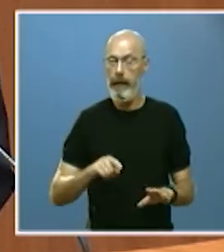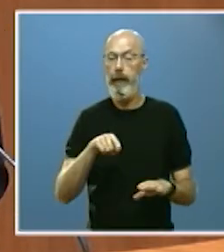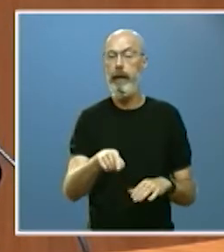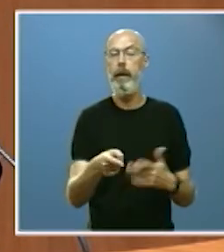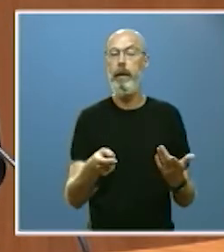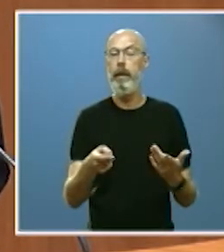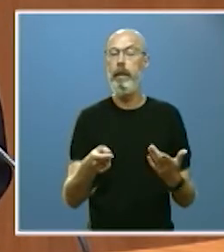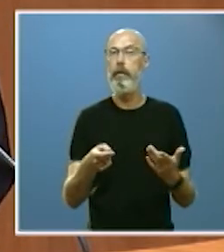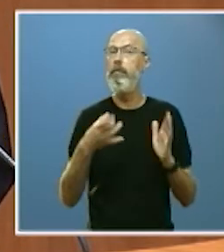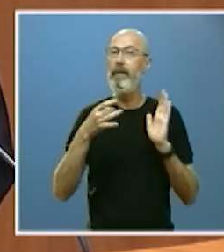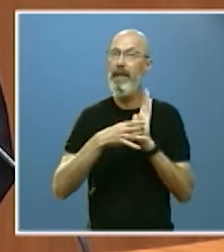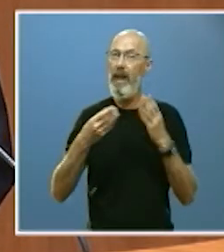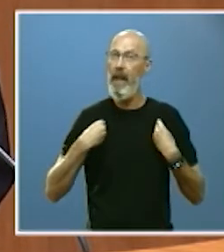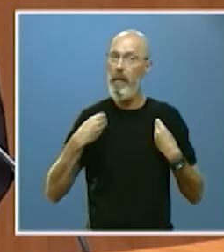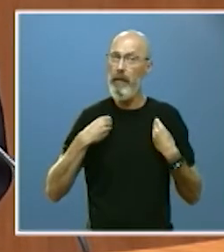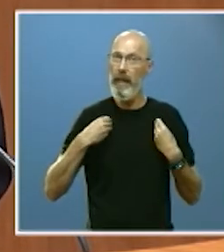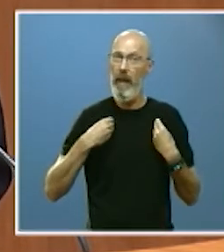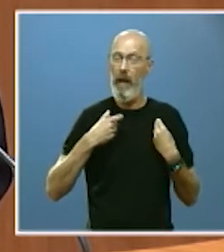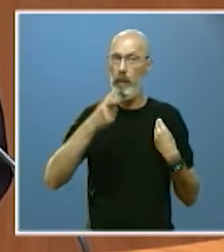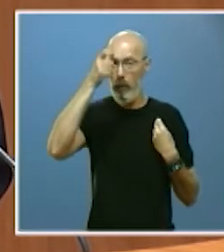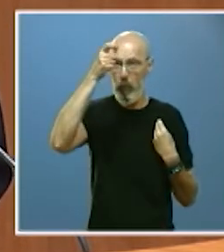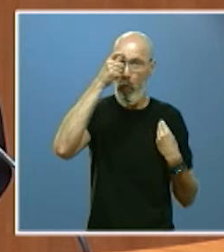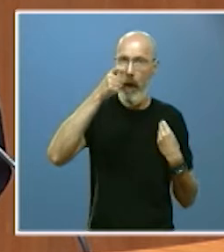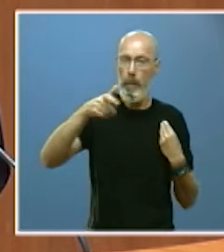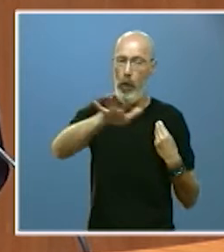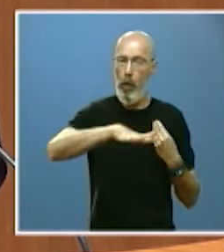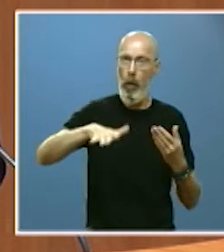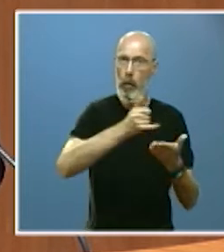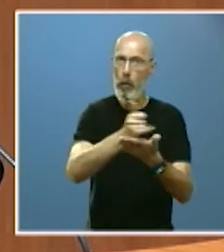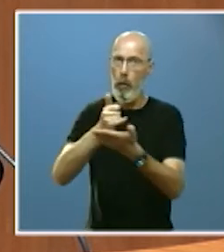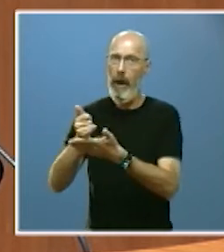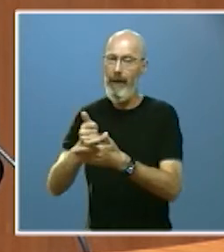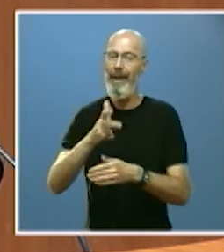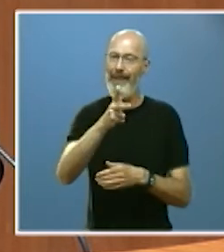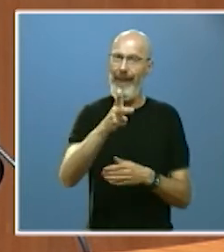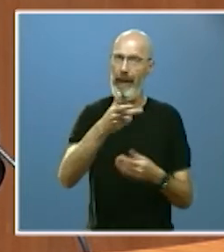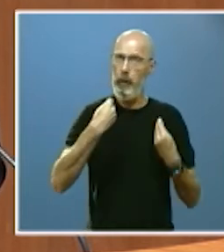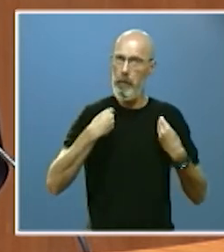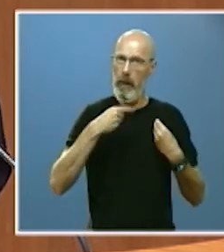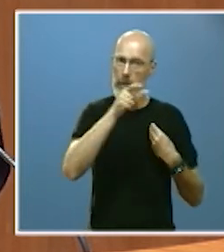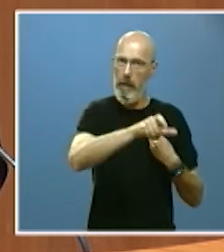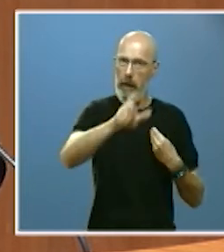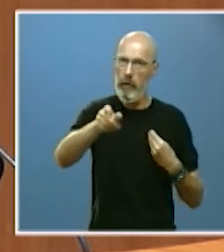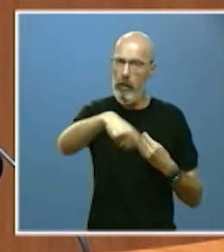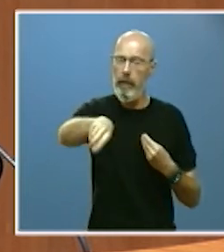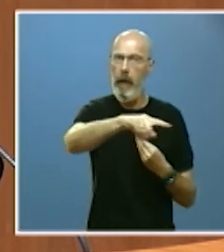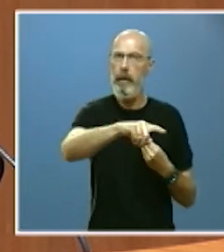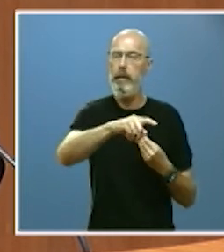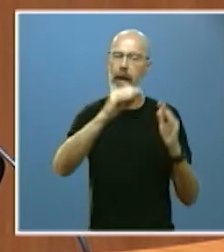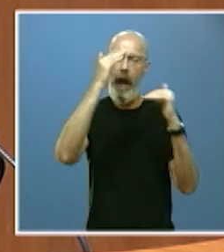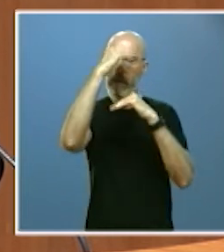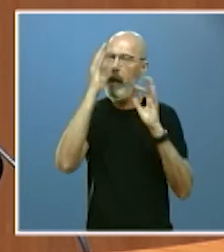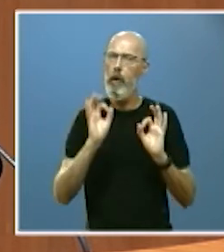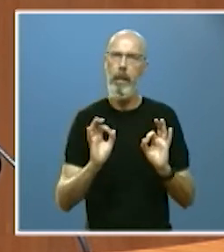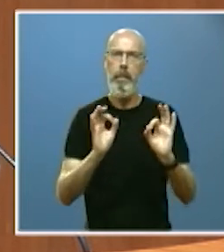la calidad de vida en el medio rural y por lo tanto el propio derecho de sus habitantes exigen una especial atención por